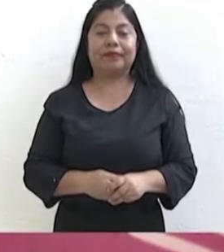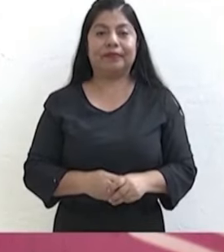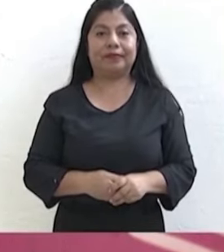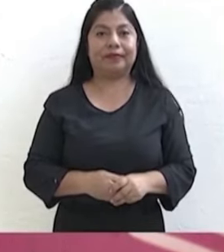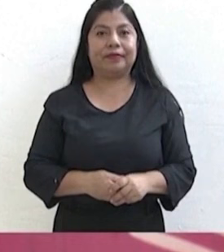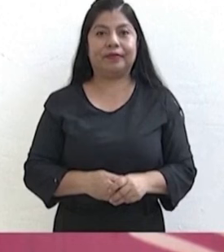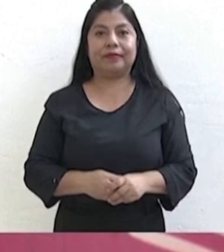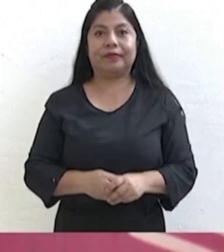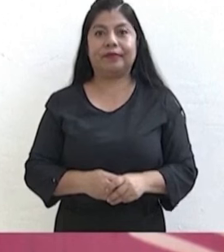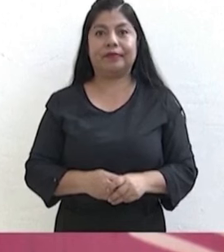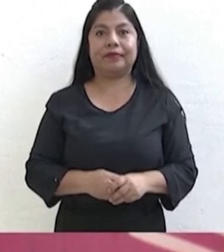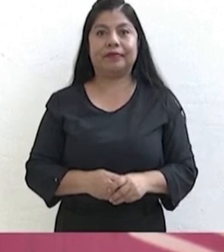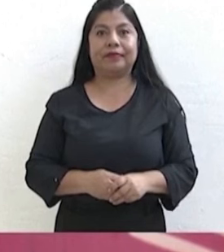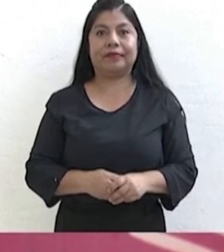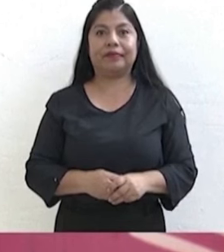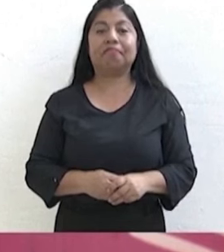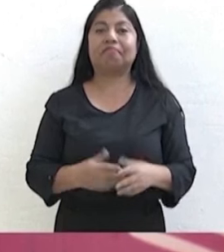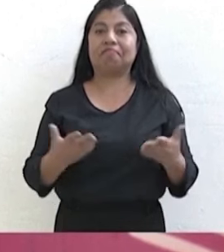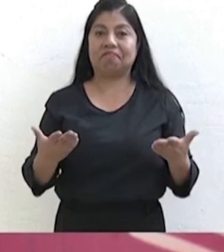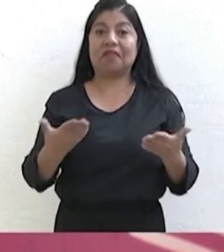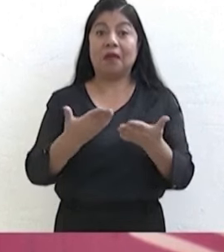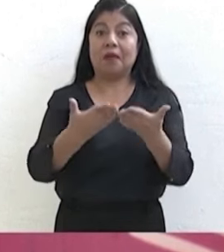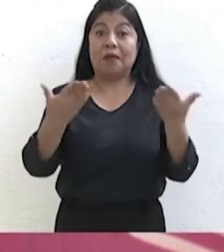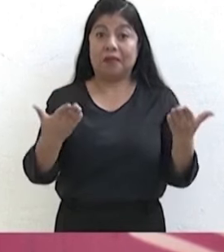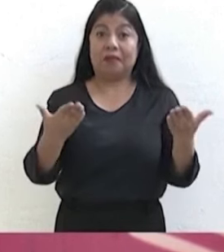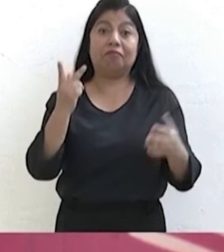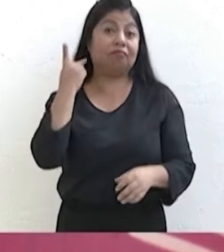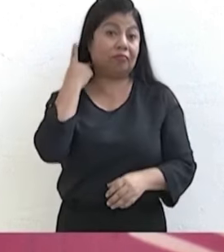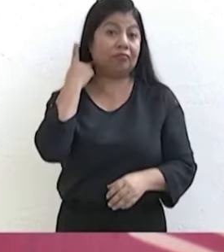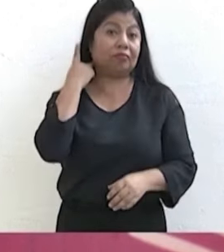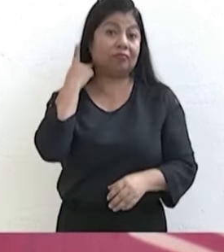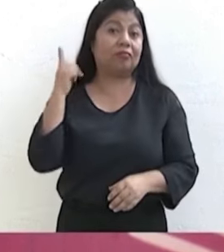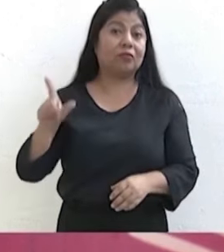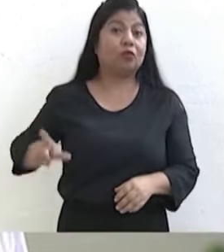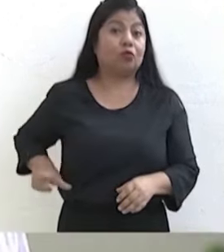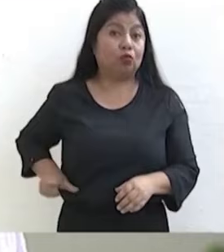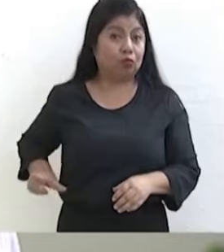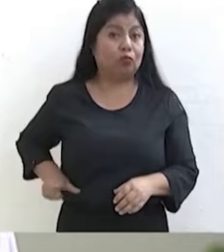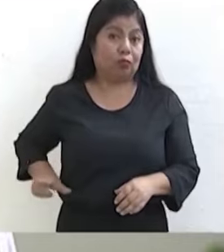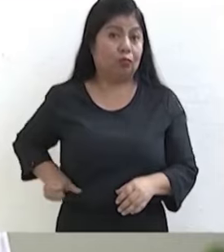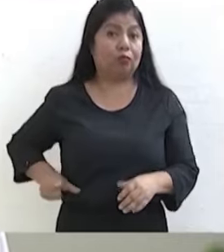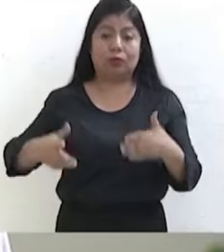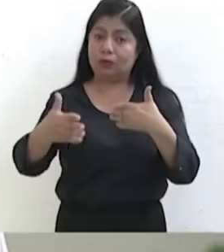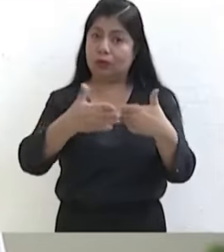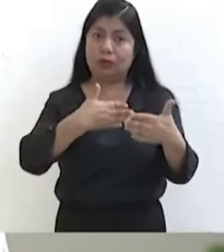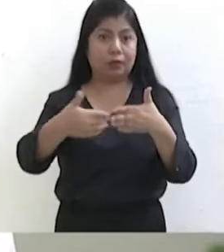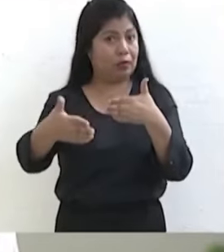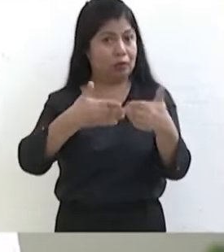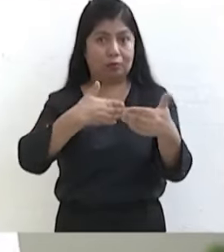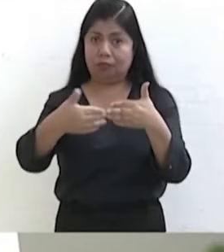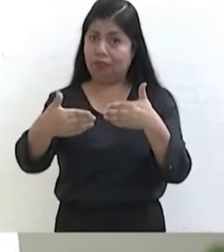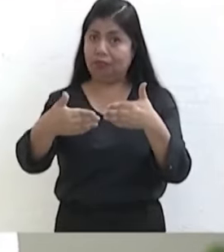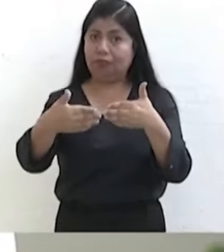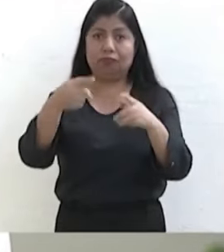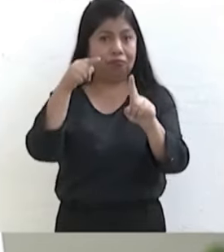una política que busque la modernidad, esto,